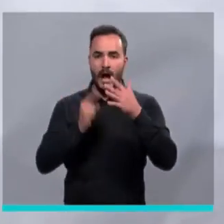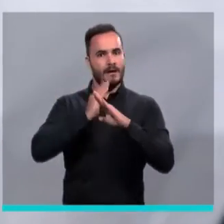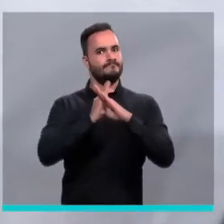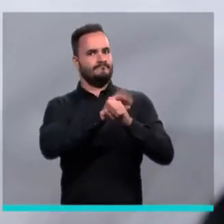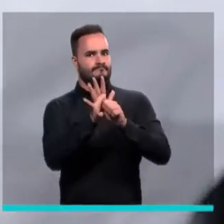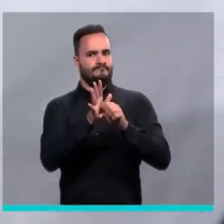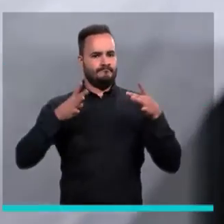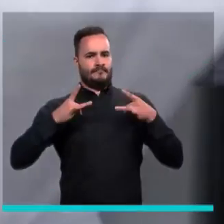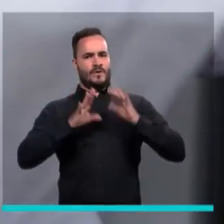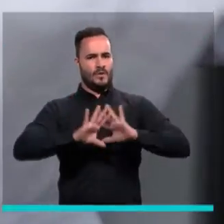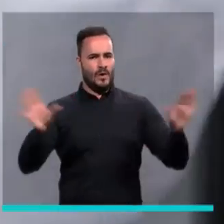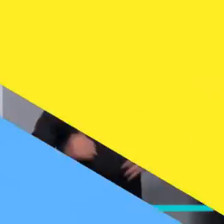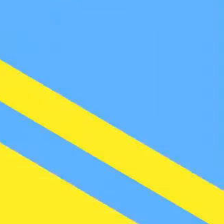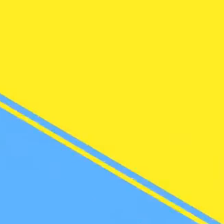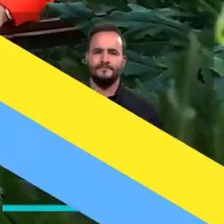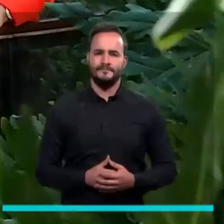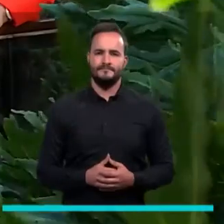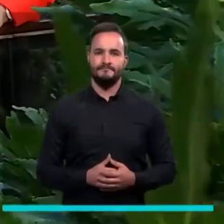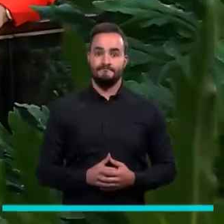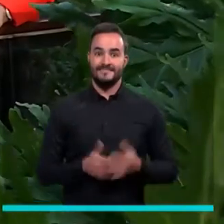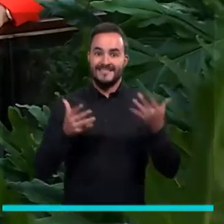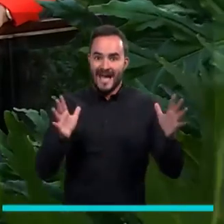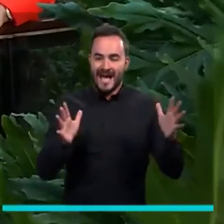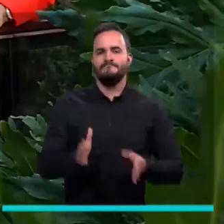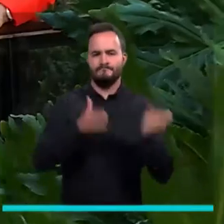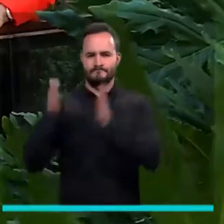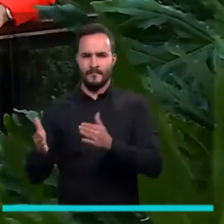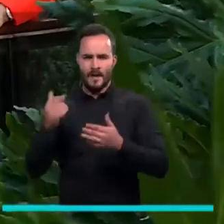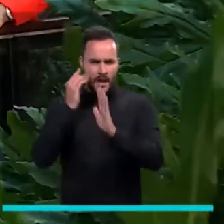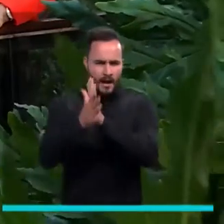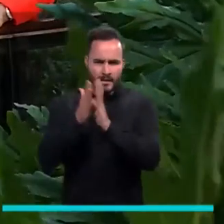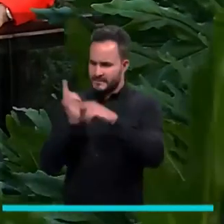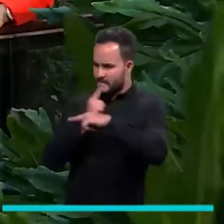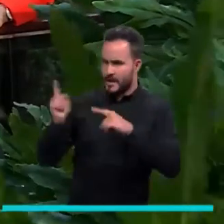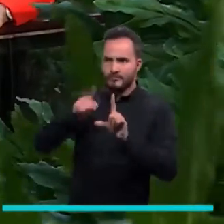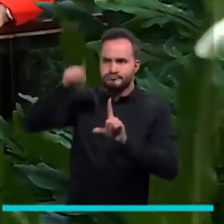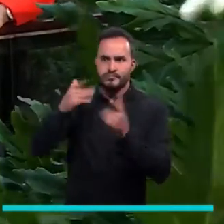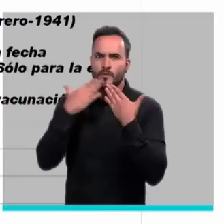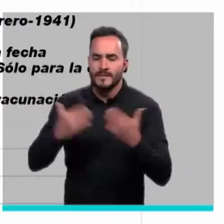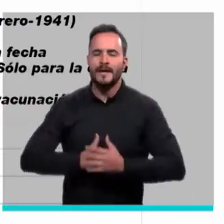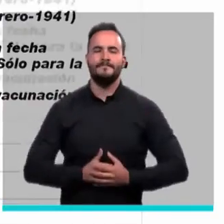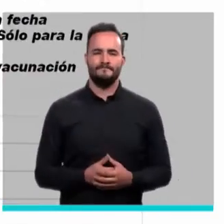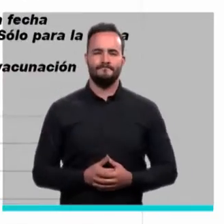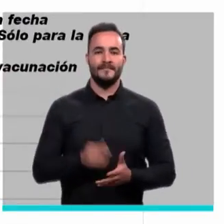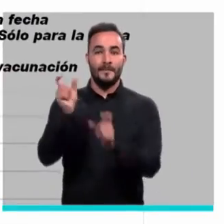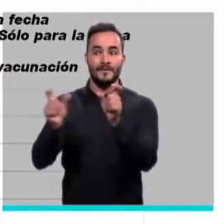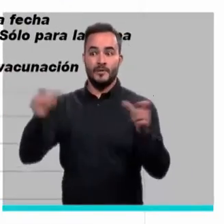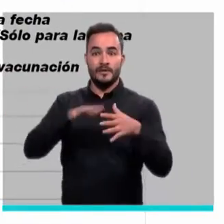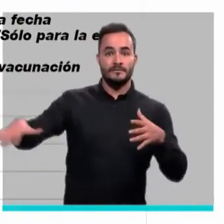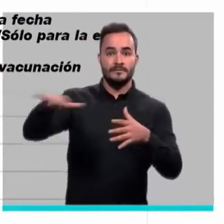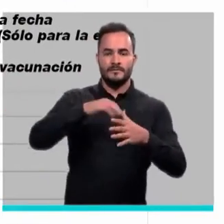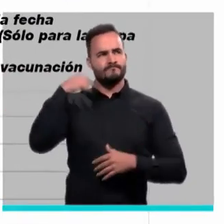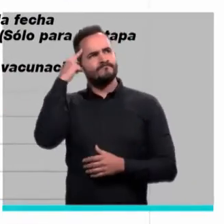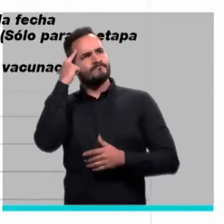incremento de contagios. Es tiempo de conocer otros hechos, datos y cifras de la semana. Las personas